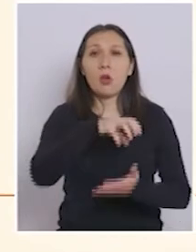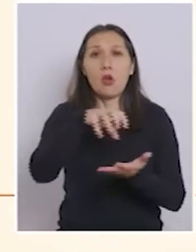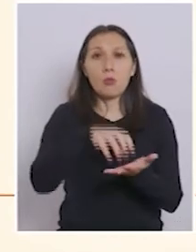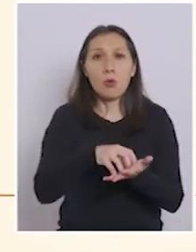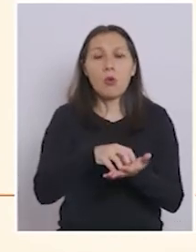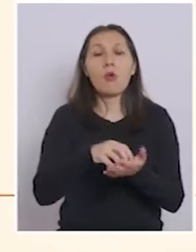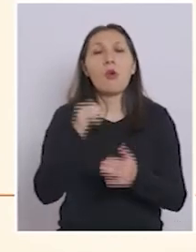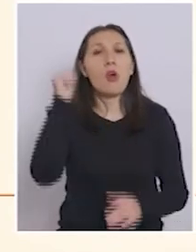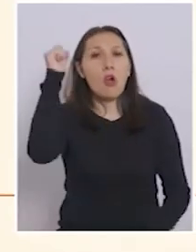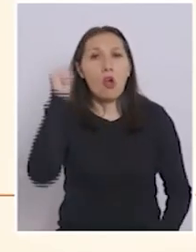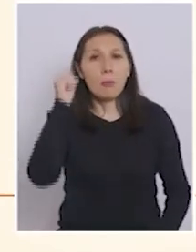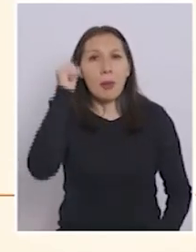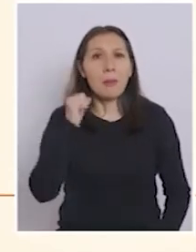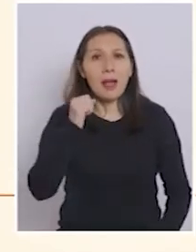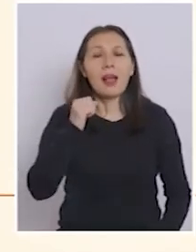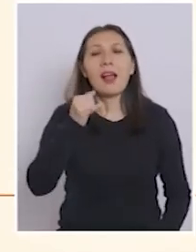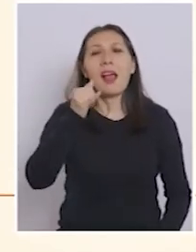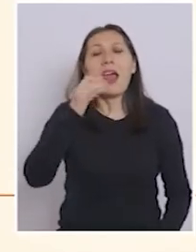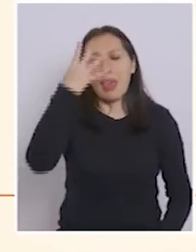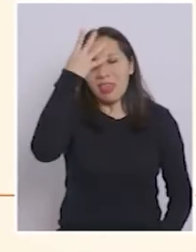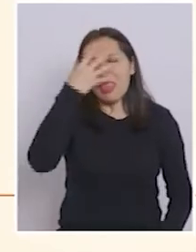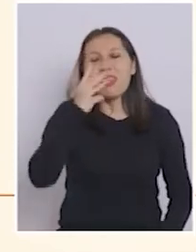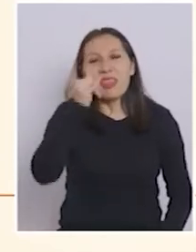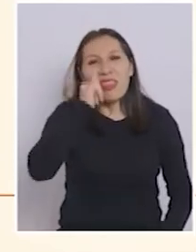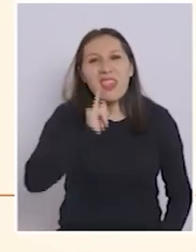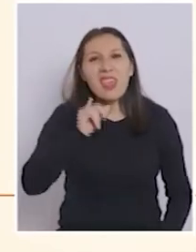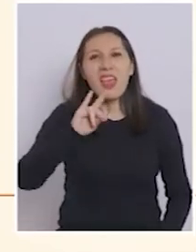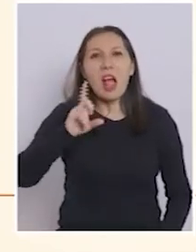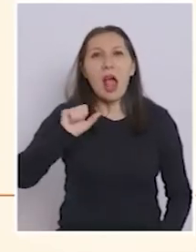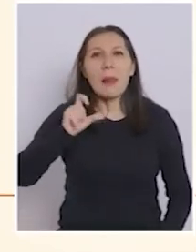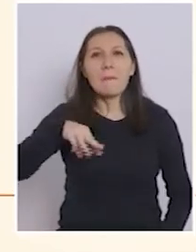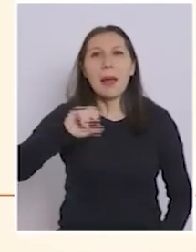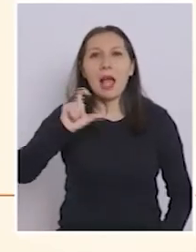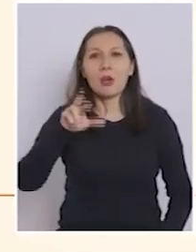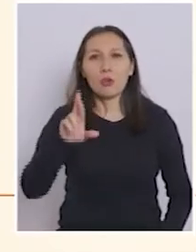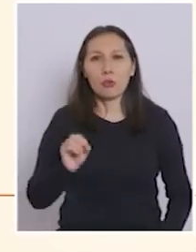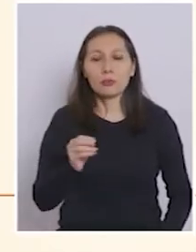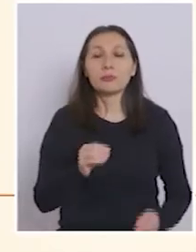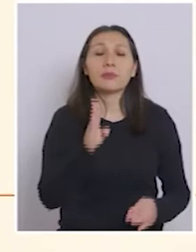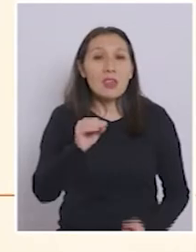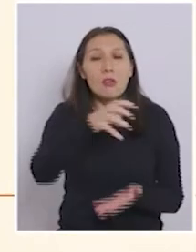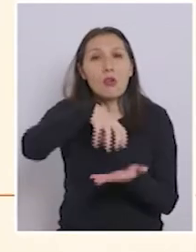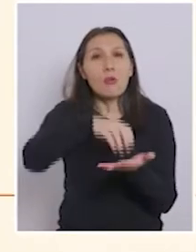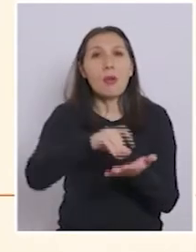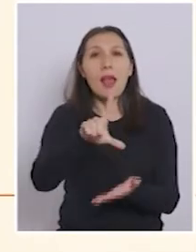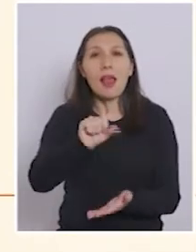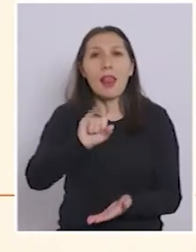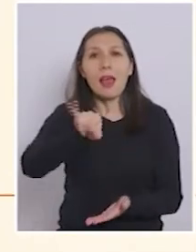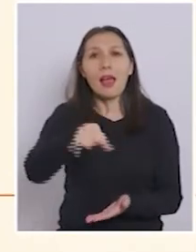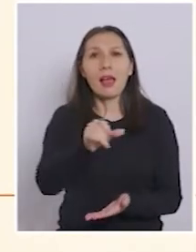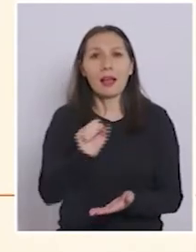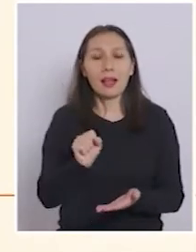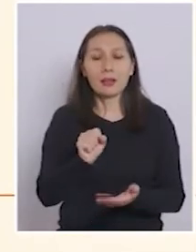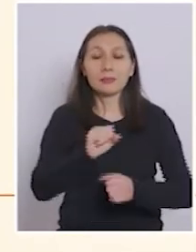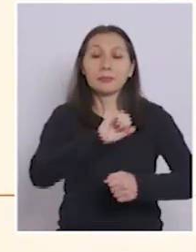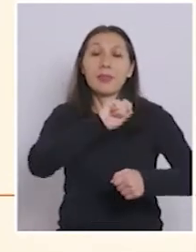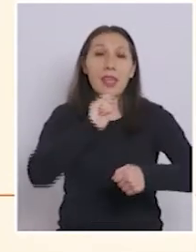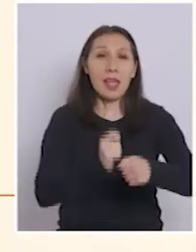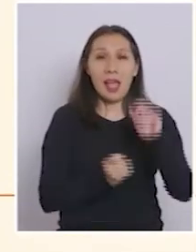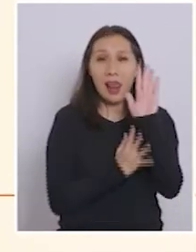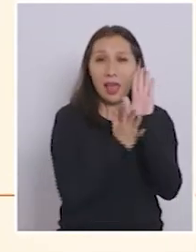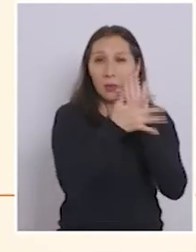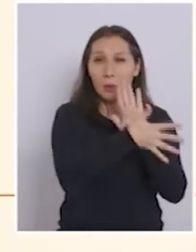Copiapó y Diego de Almagro. En la región del Bío Bío, la comuna de Laja. En la región de la Araucanía,